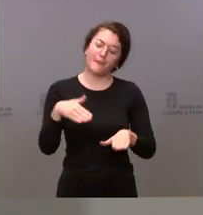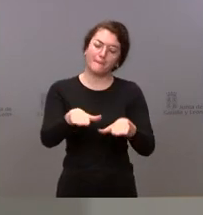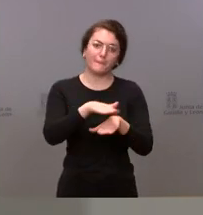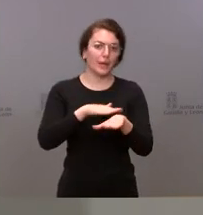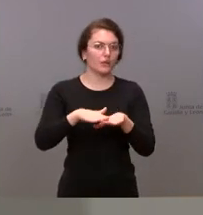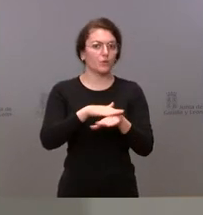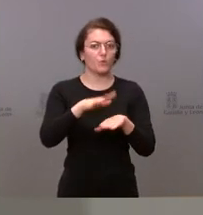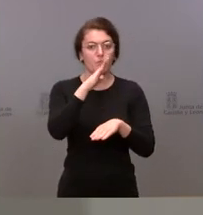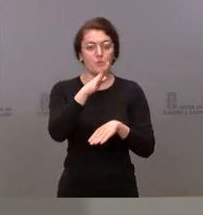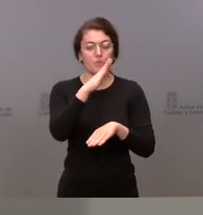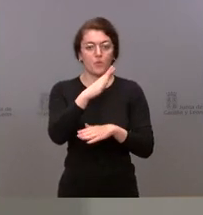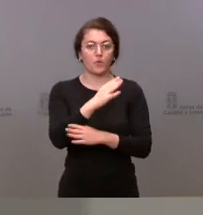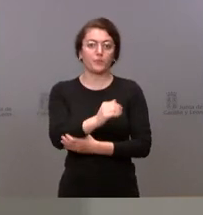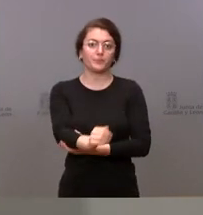último